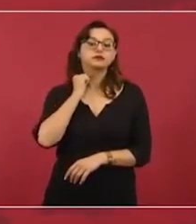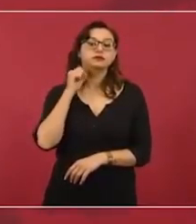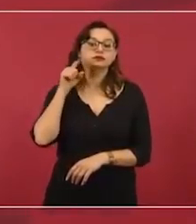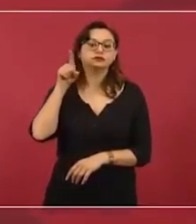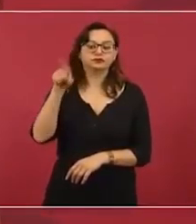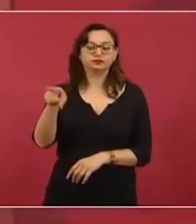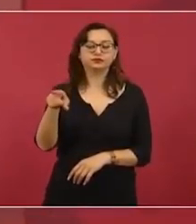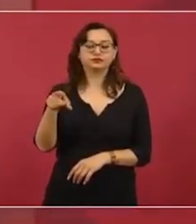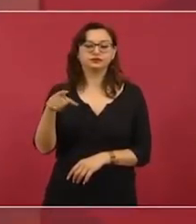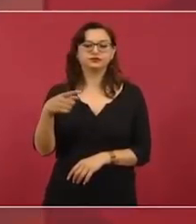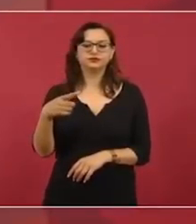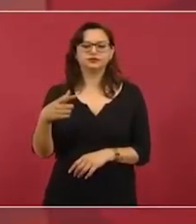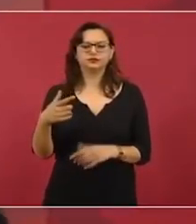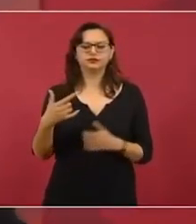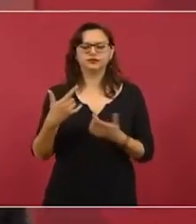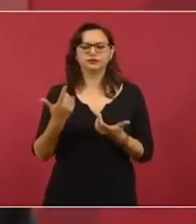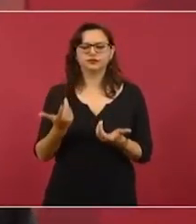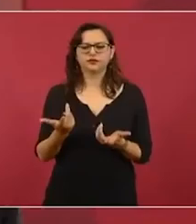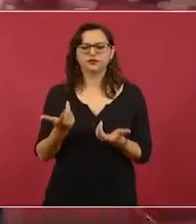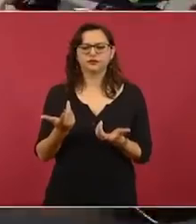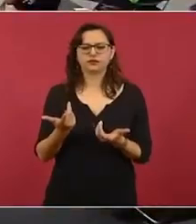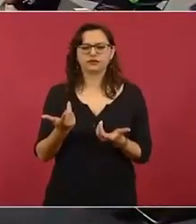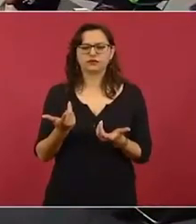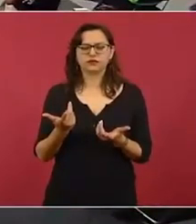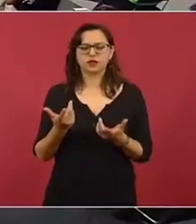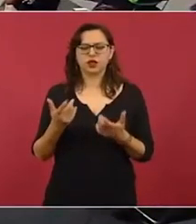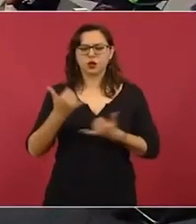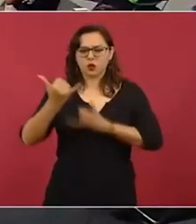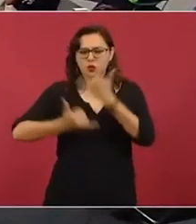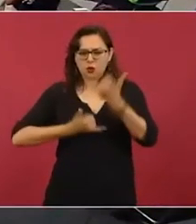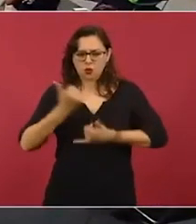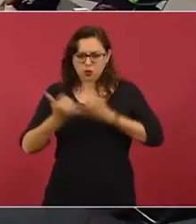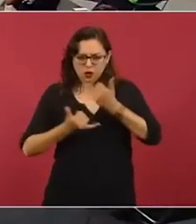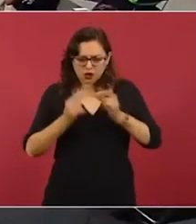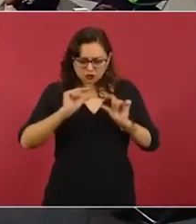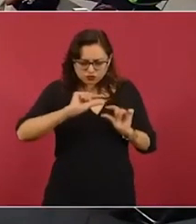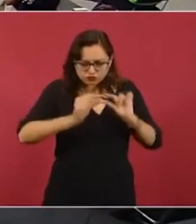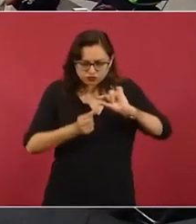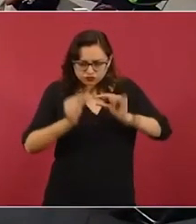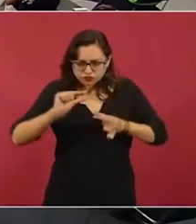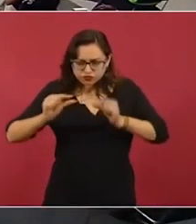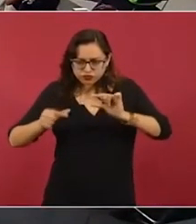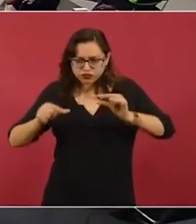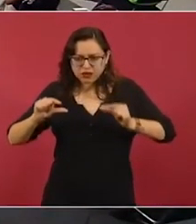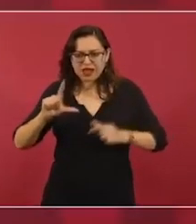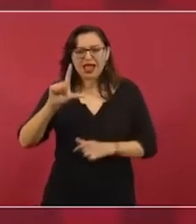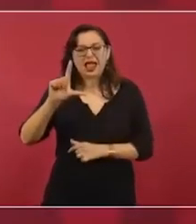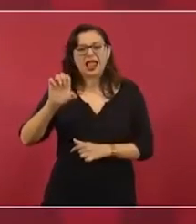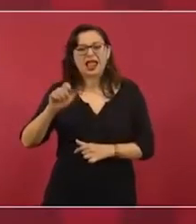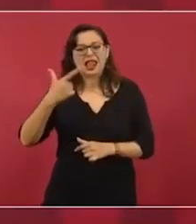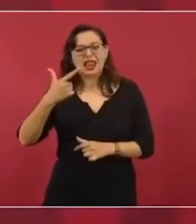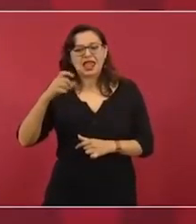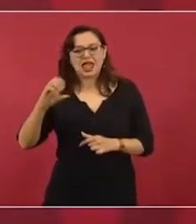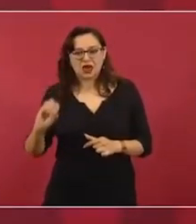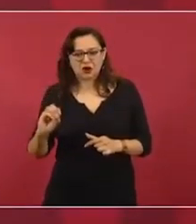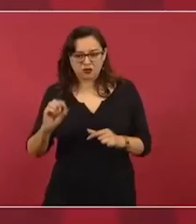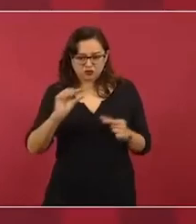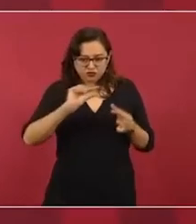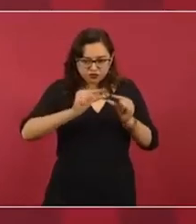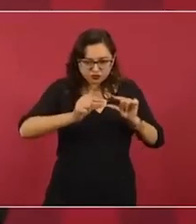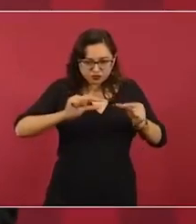rompecabezas, ¿cómo se le llama? Lego, le llaman Lego. Lego, un Lego, de la casa de